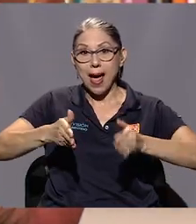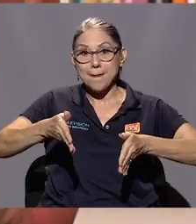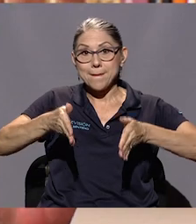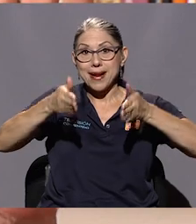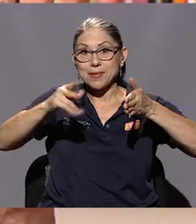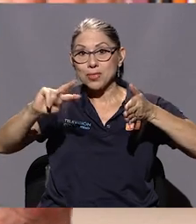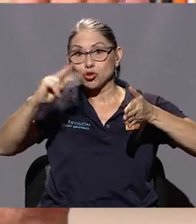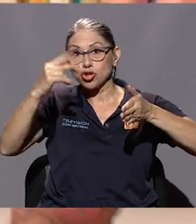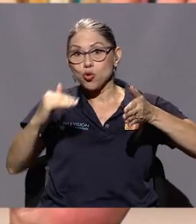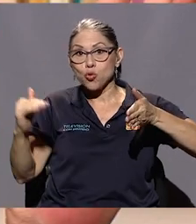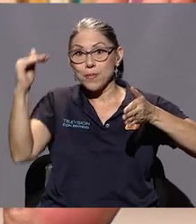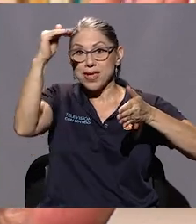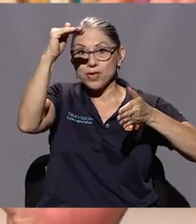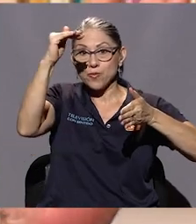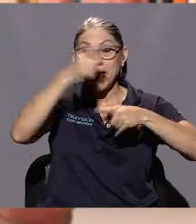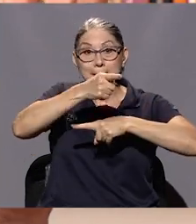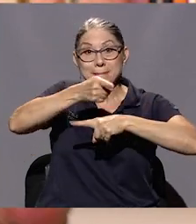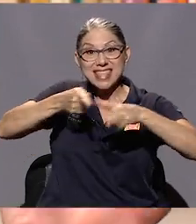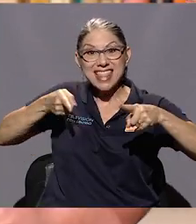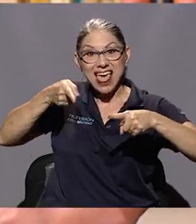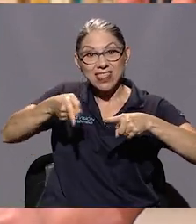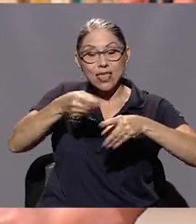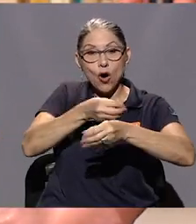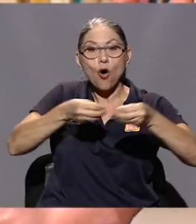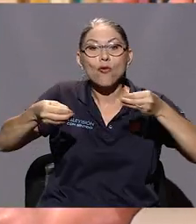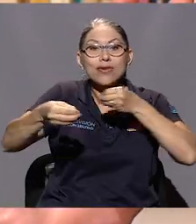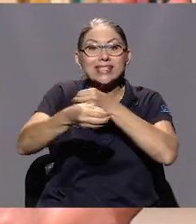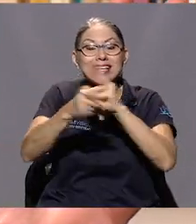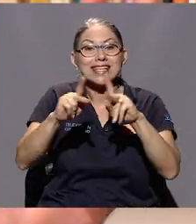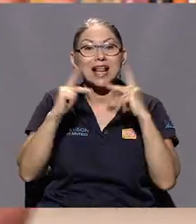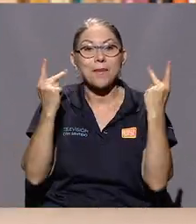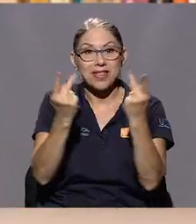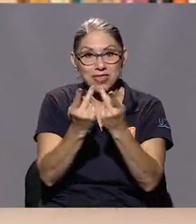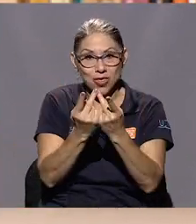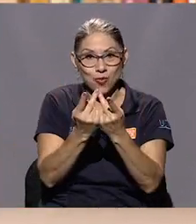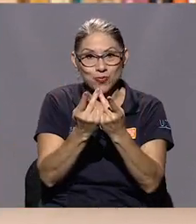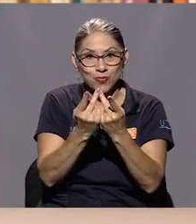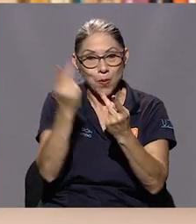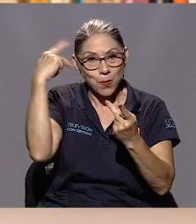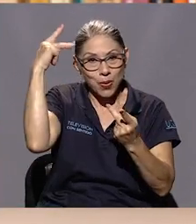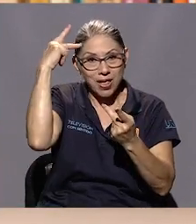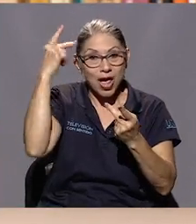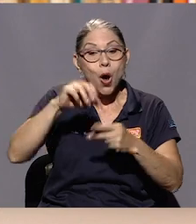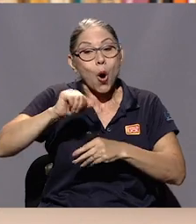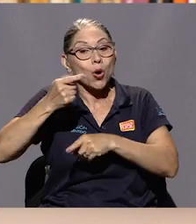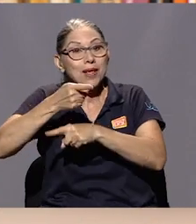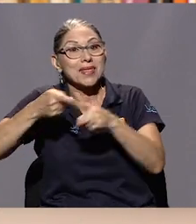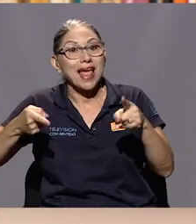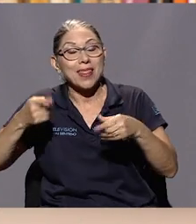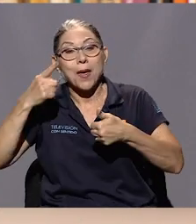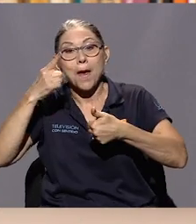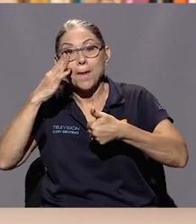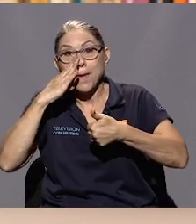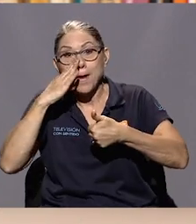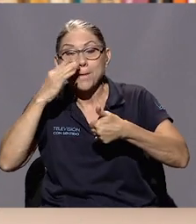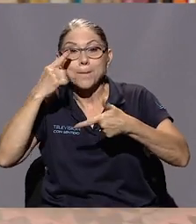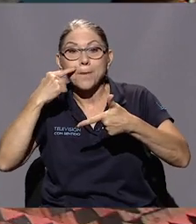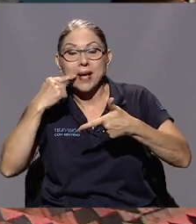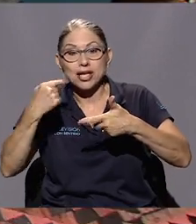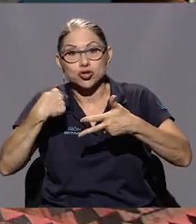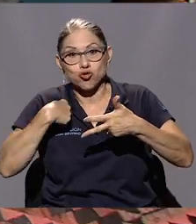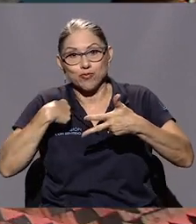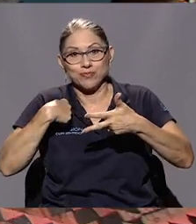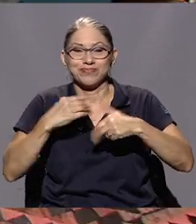apartamento pequeño, la mitad la ocupaban las oficinas del partido. Y en la otra mitad vivíamos mamá, papá y yo.